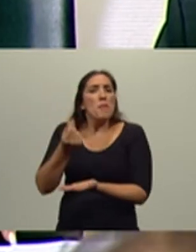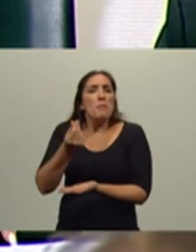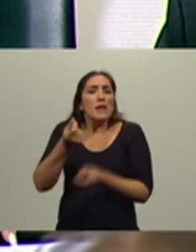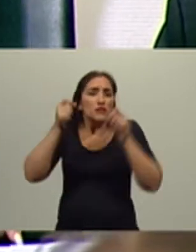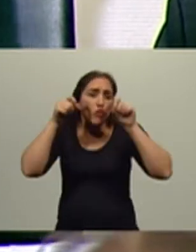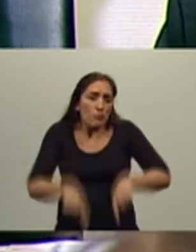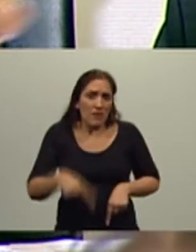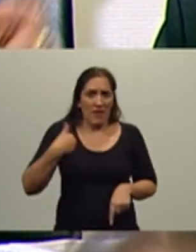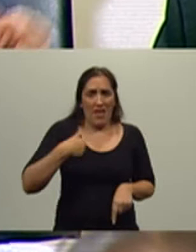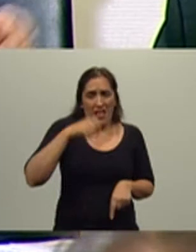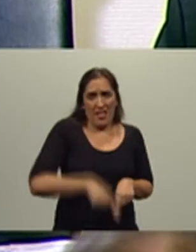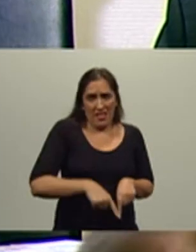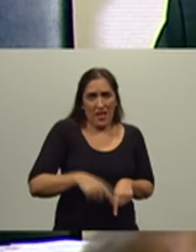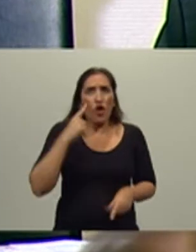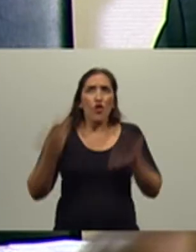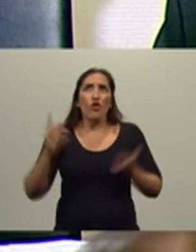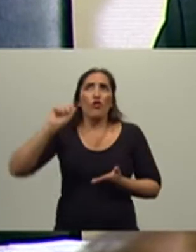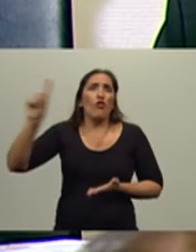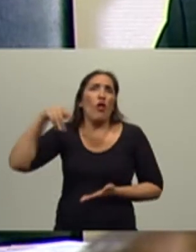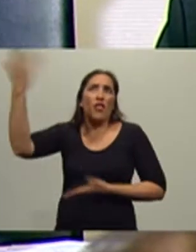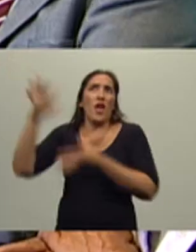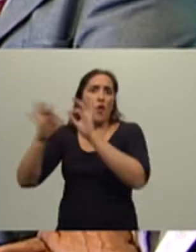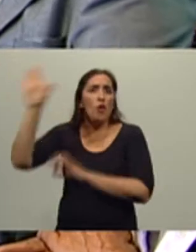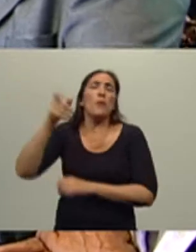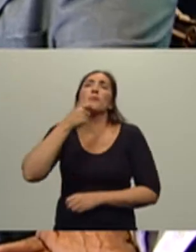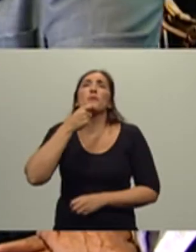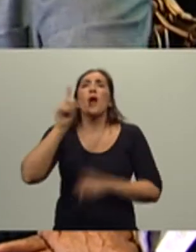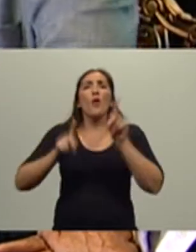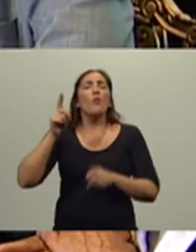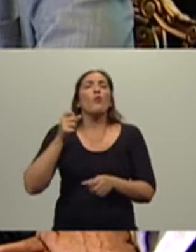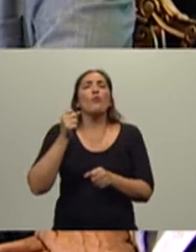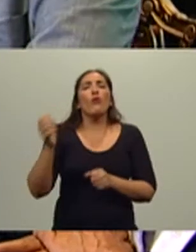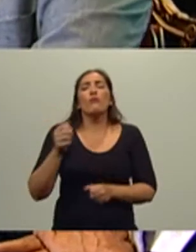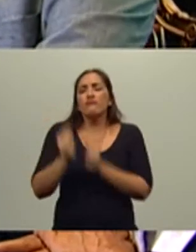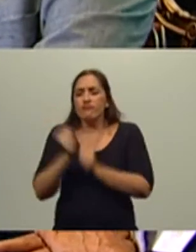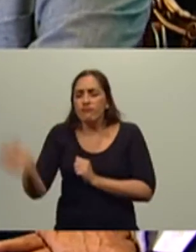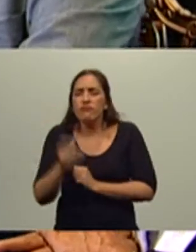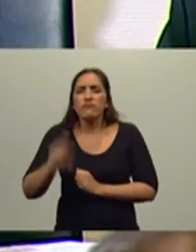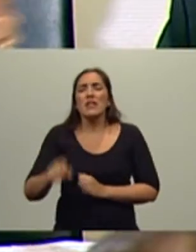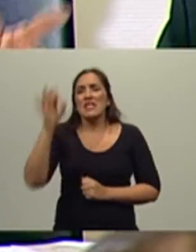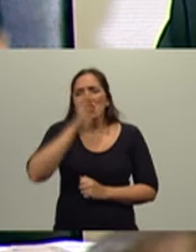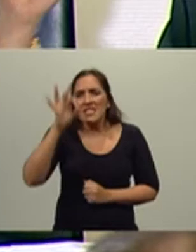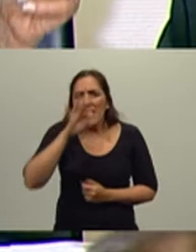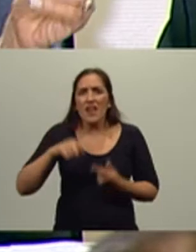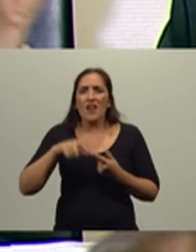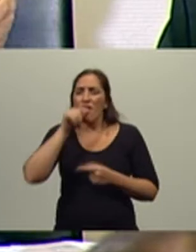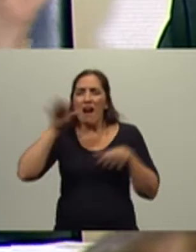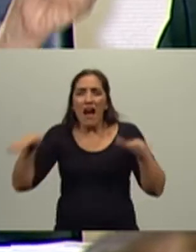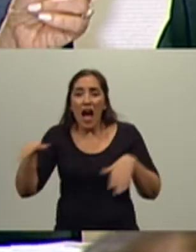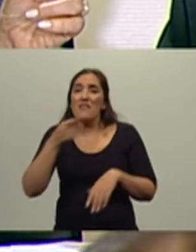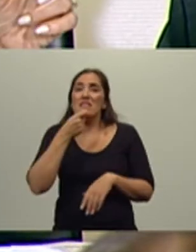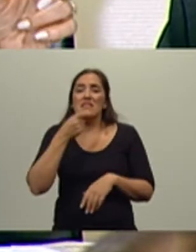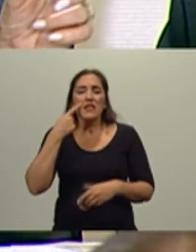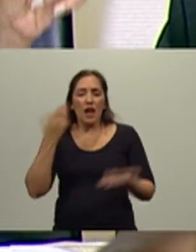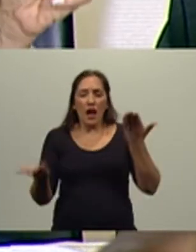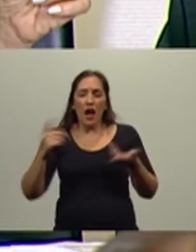precio de acá adentro. Y a todos los que producen cerdos, aves, a los que tienen feedlot, si les enganchan el precio